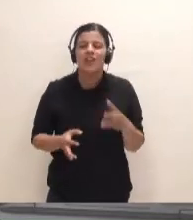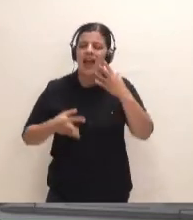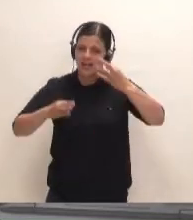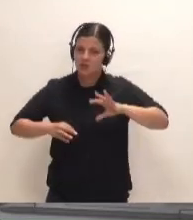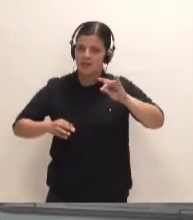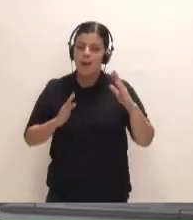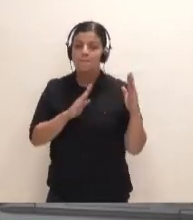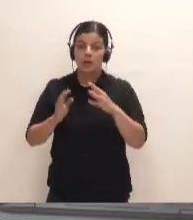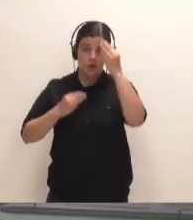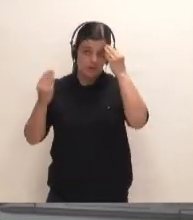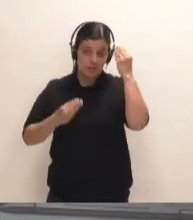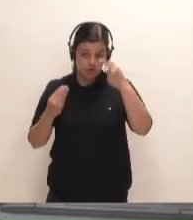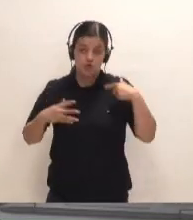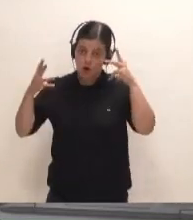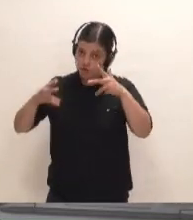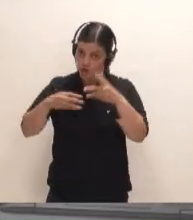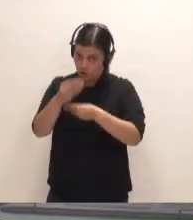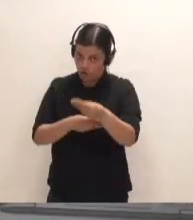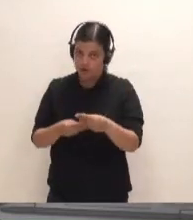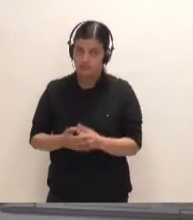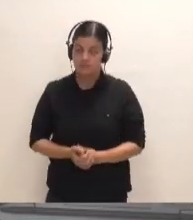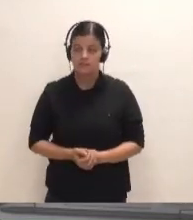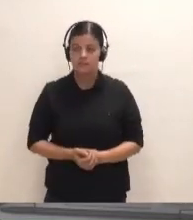periodo de reflexión y yo les recomendaría que se lo hagan mirar.